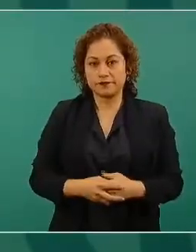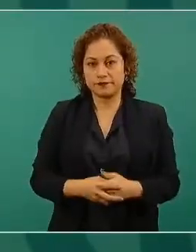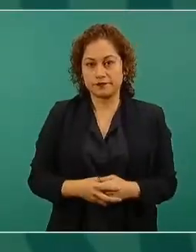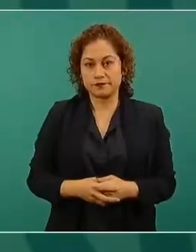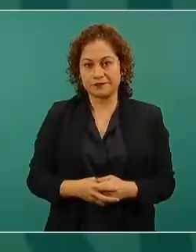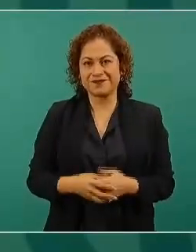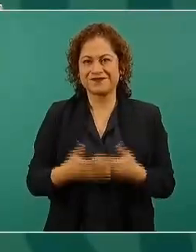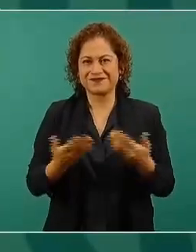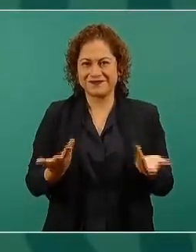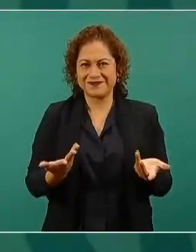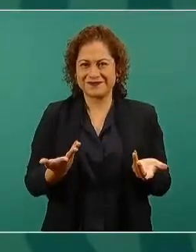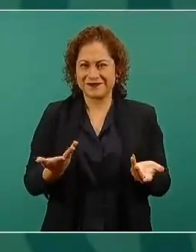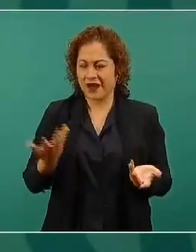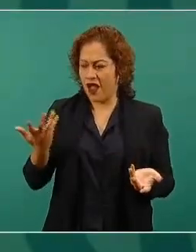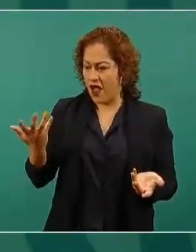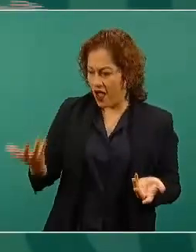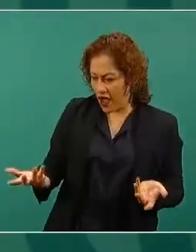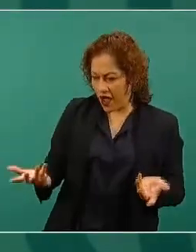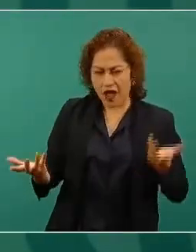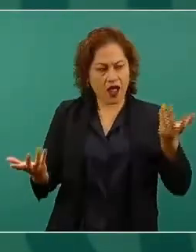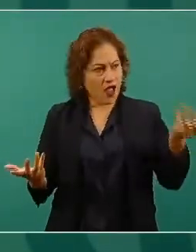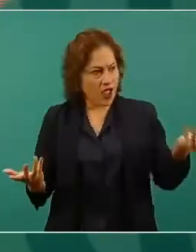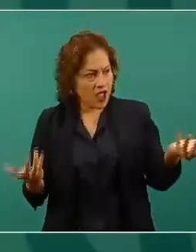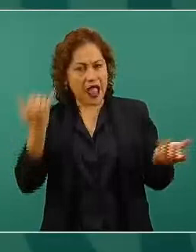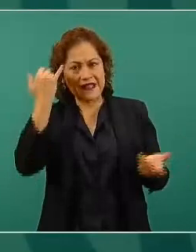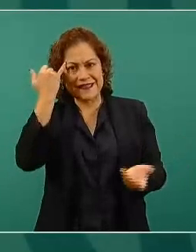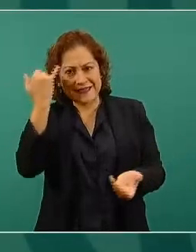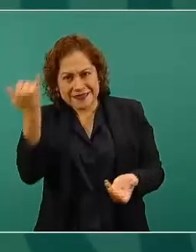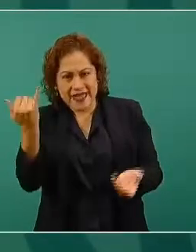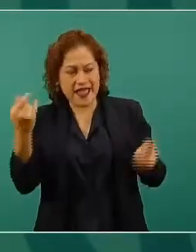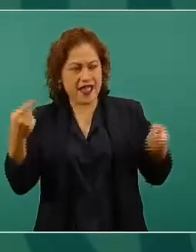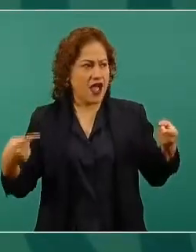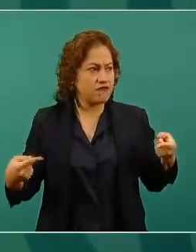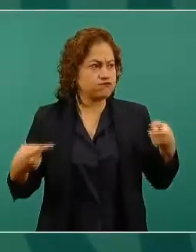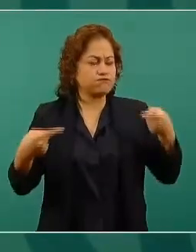Entonces, todo esto es una simulación, es un disfraz.